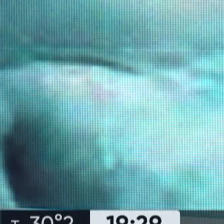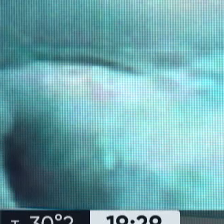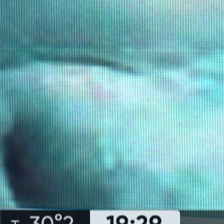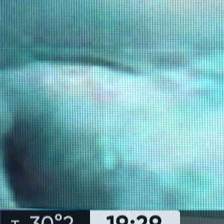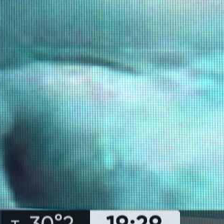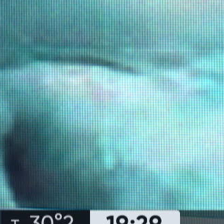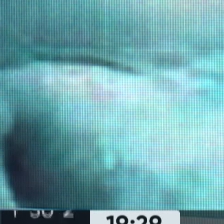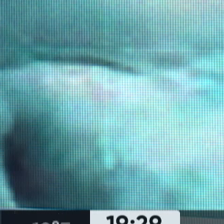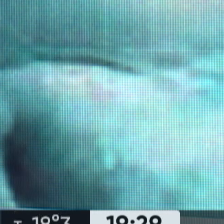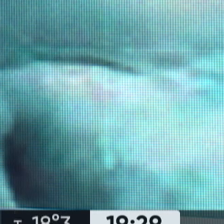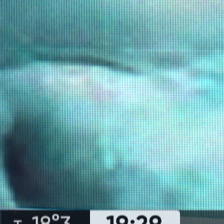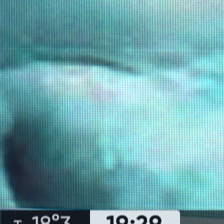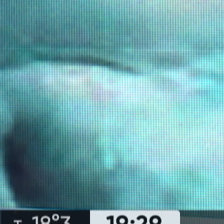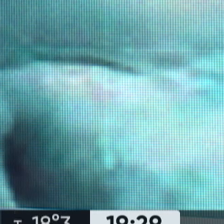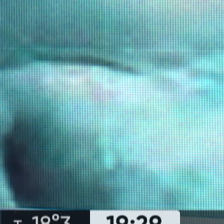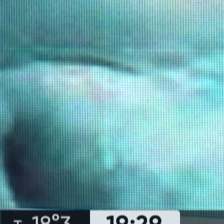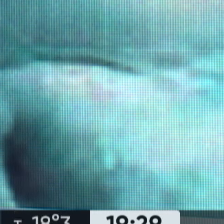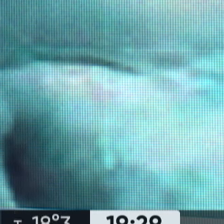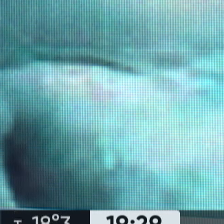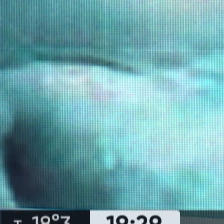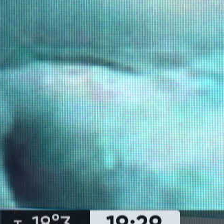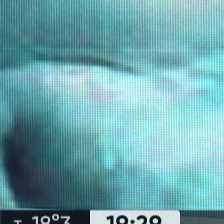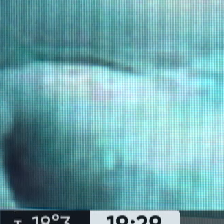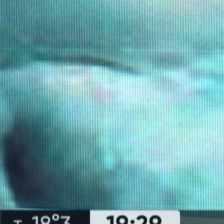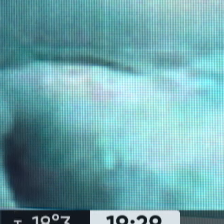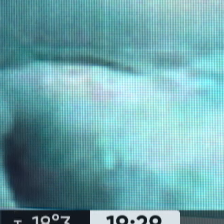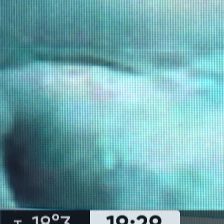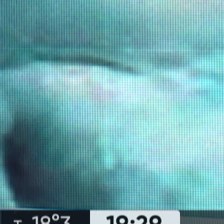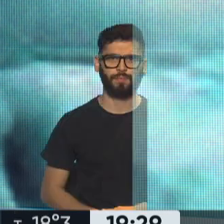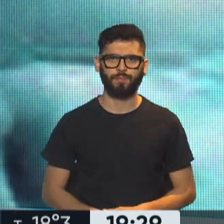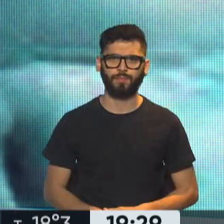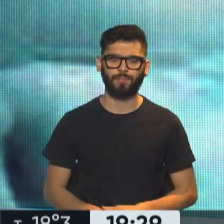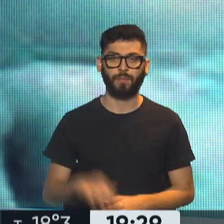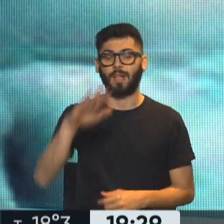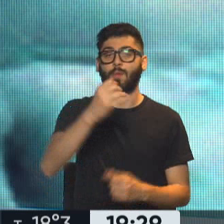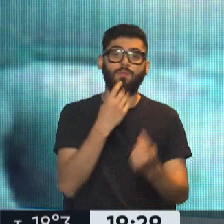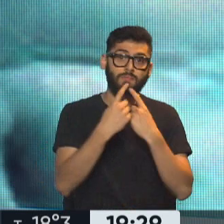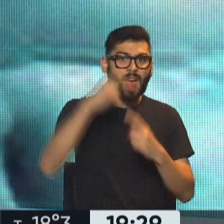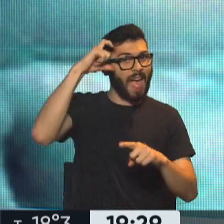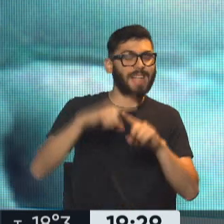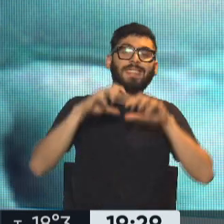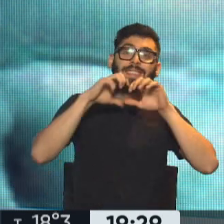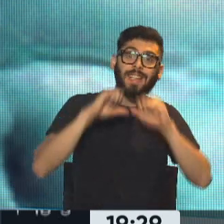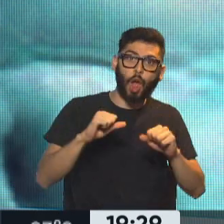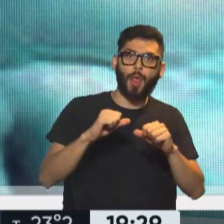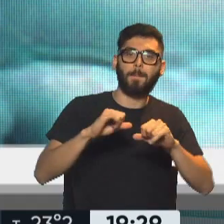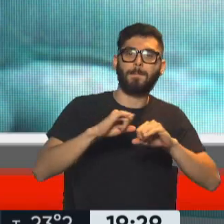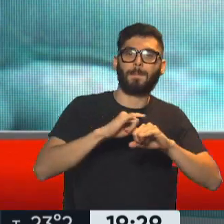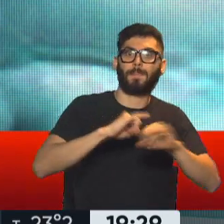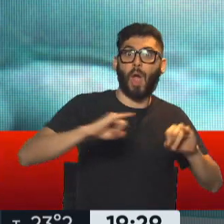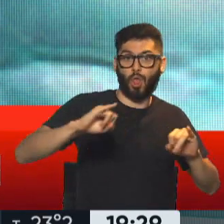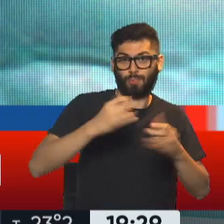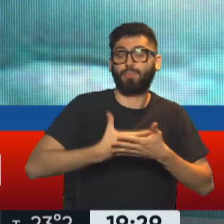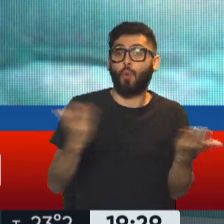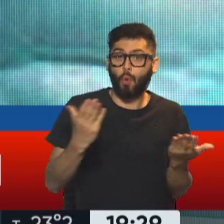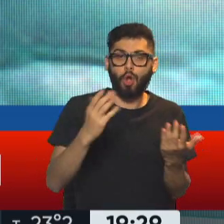La jueza Cervini citó a indagatoria al exsecretario de medios públicos Hernán Lombardi, pero no lo cita justamente por algo